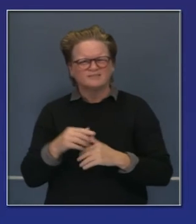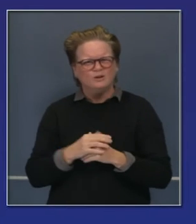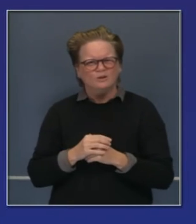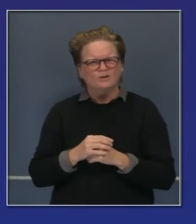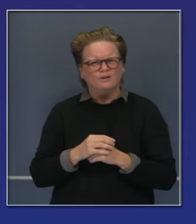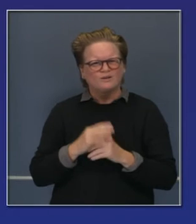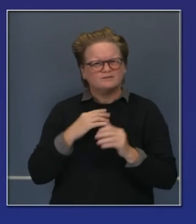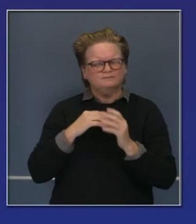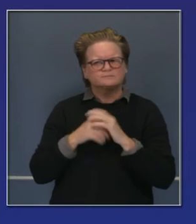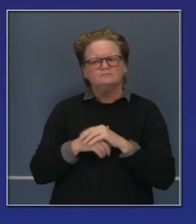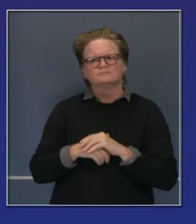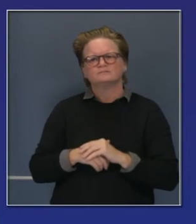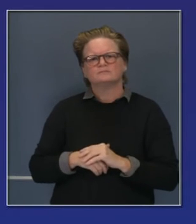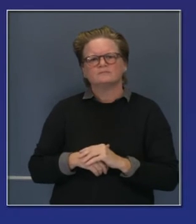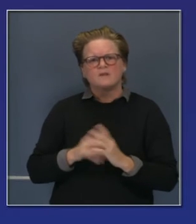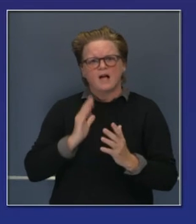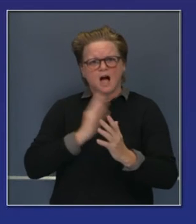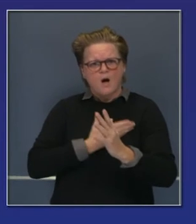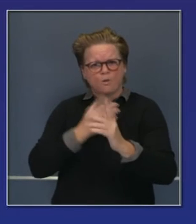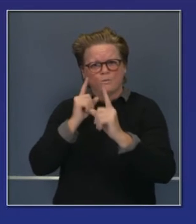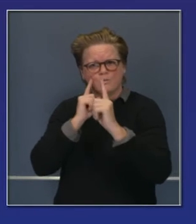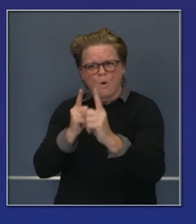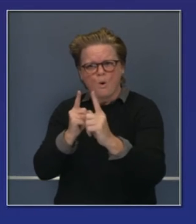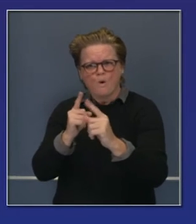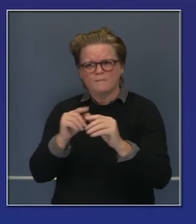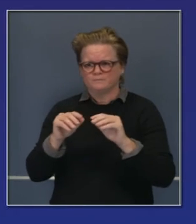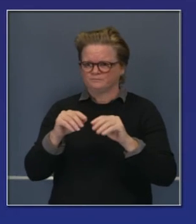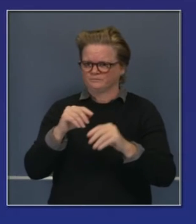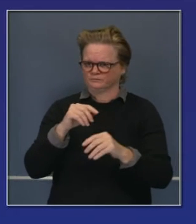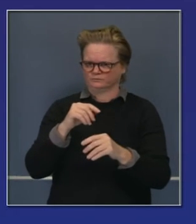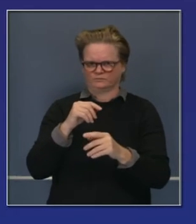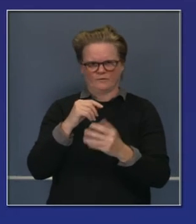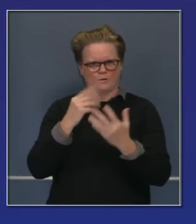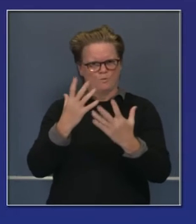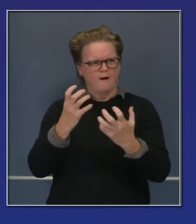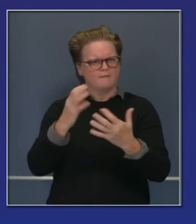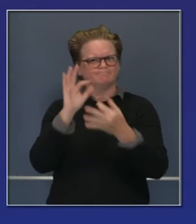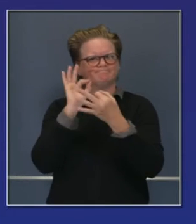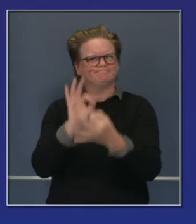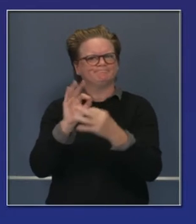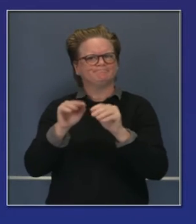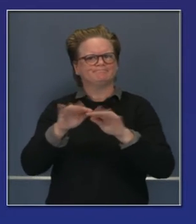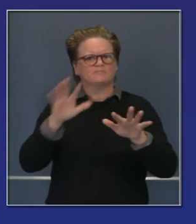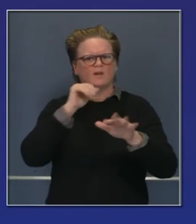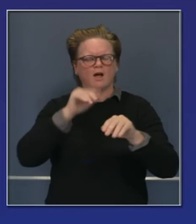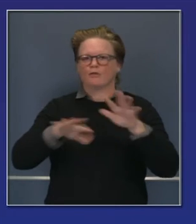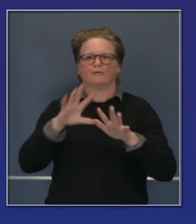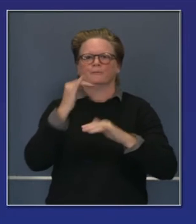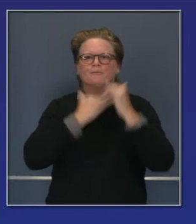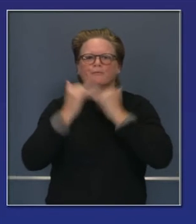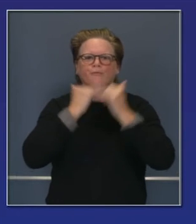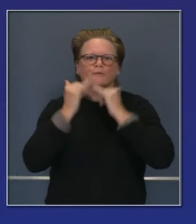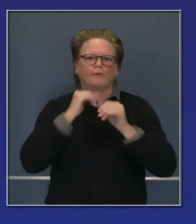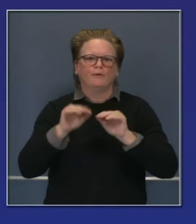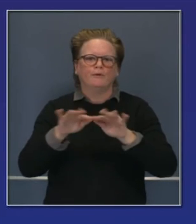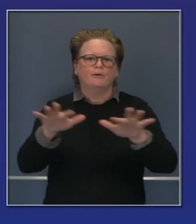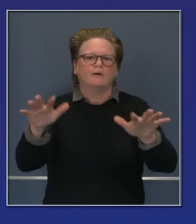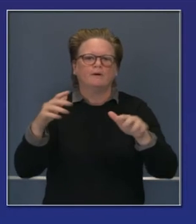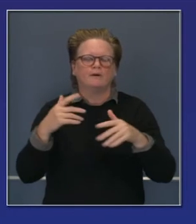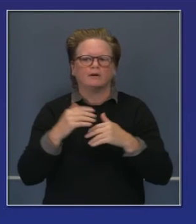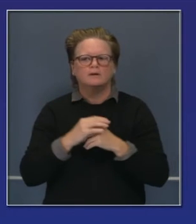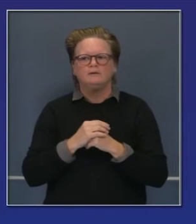necesidad sin estropear esto, haciéndolo bien. Así que estamos orgullosos de este grupo de trabajo sobre las pautas. Ya